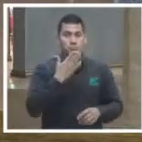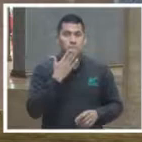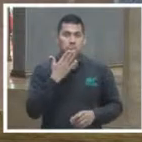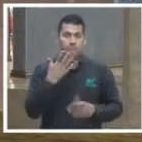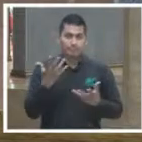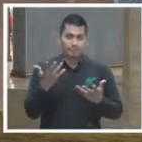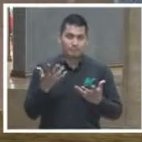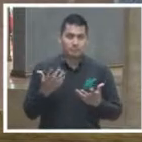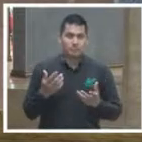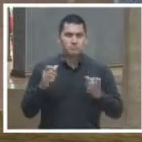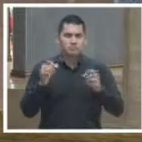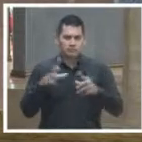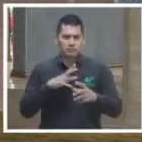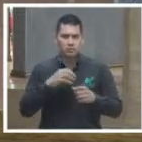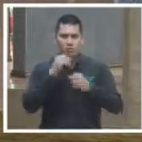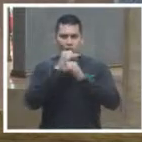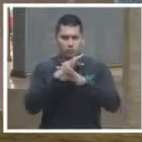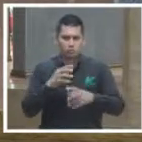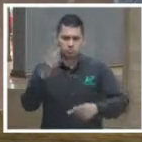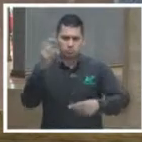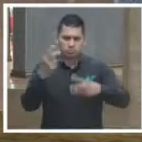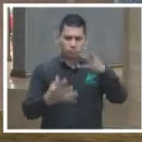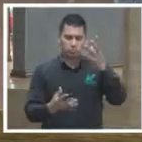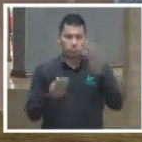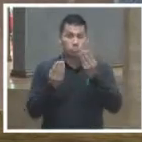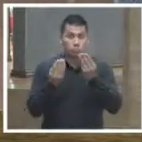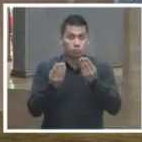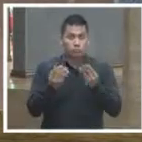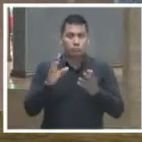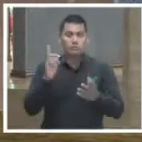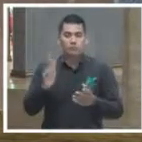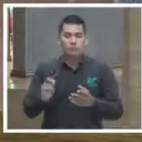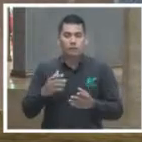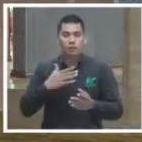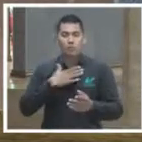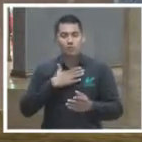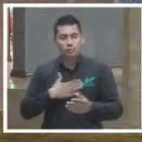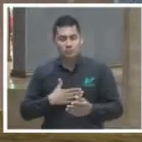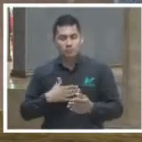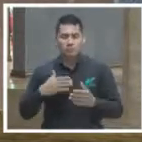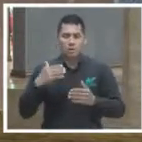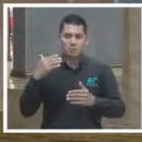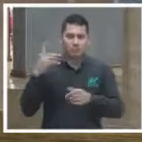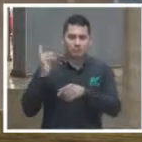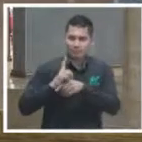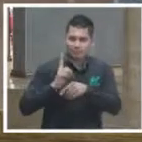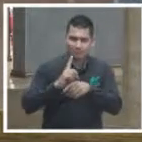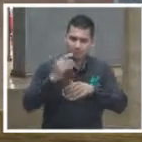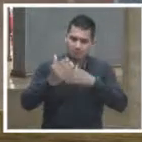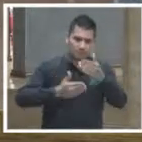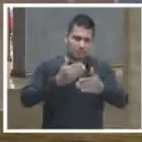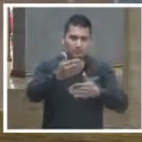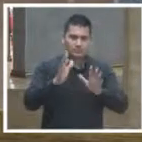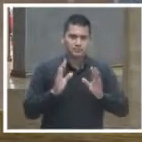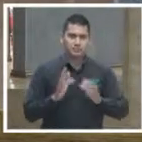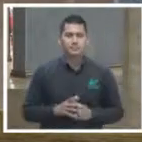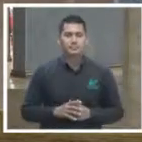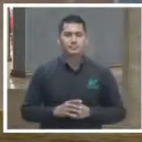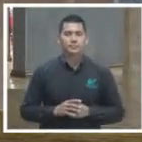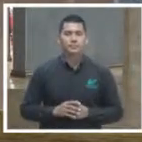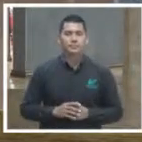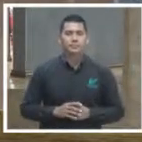hay información sobre lo que llamaríamos justicia cotidiana también y